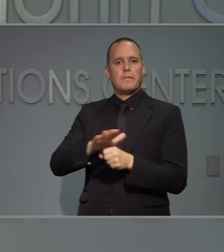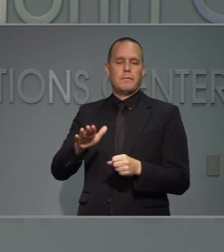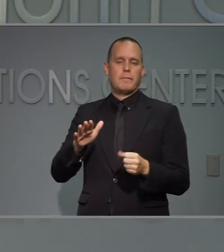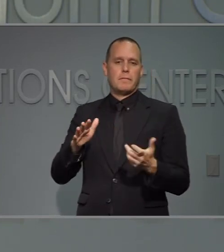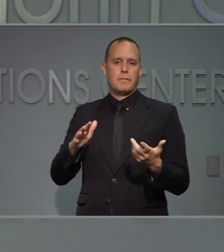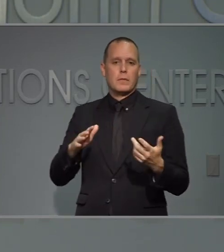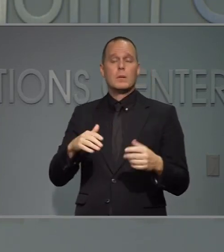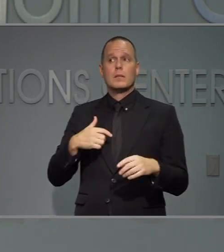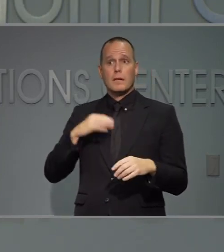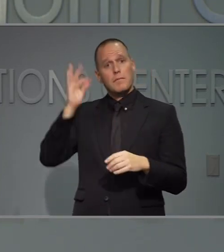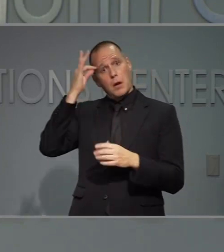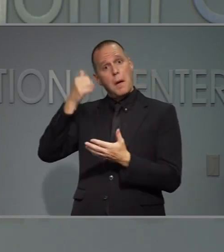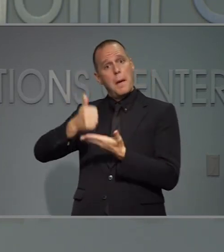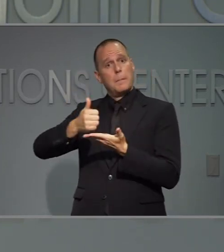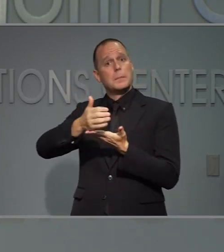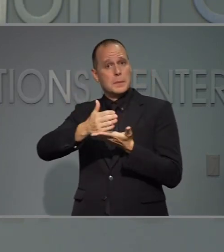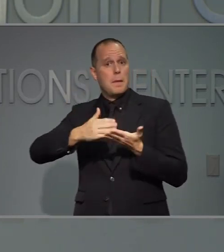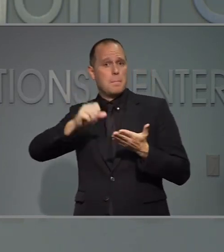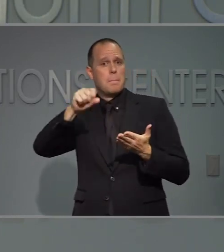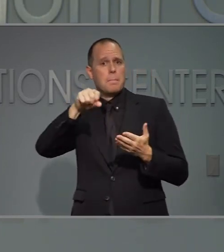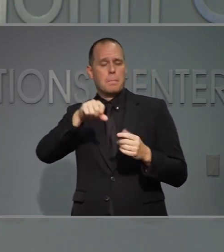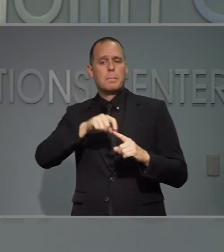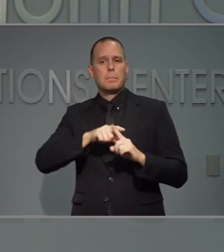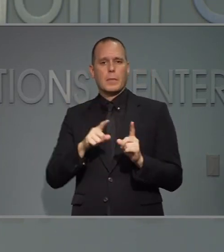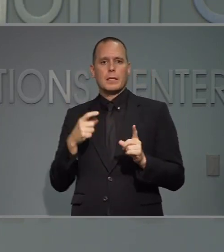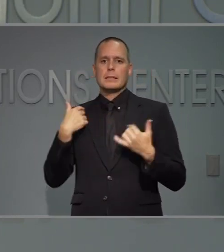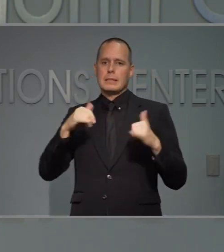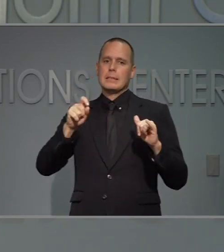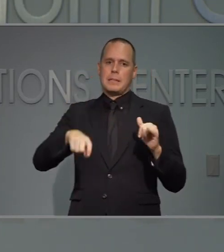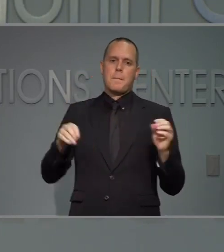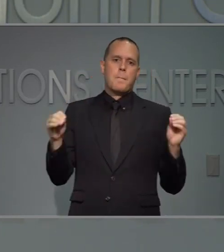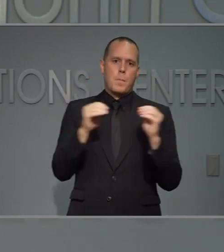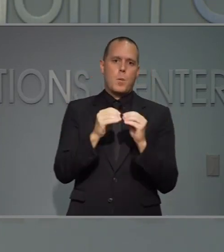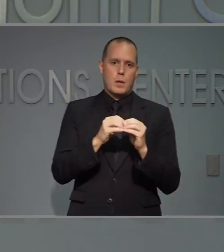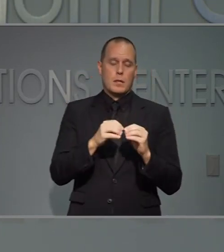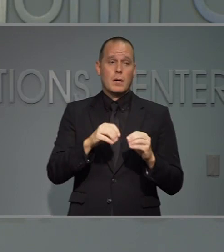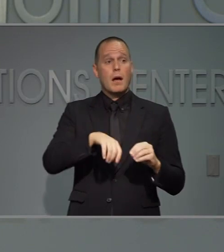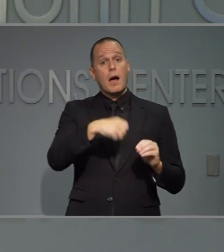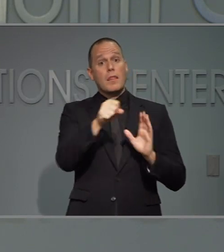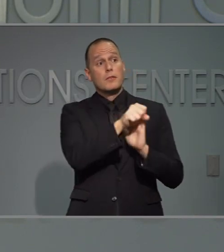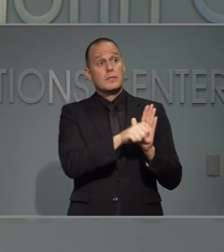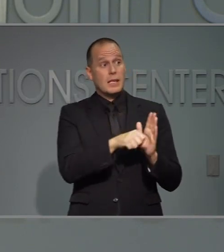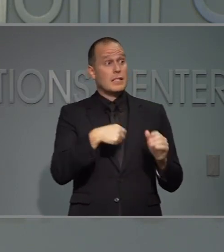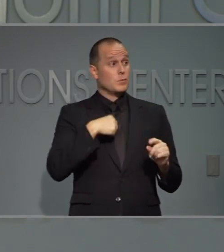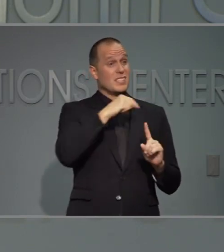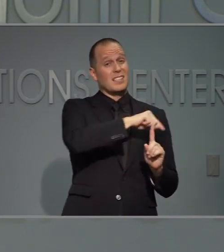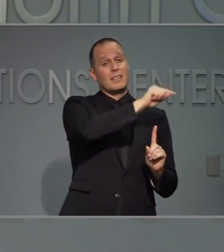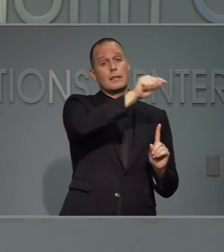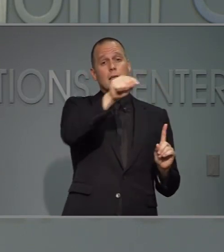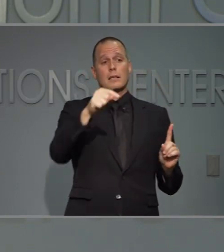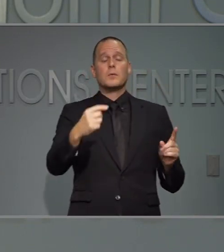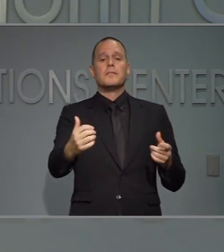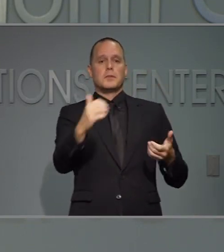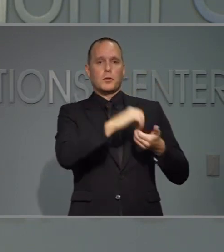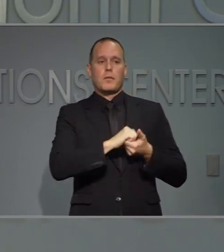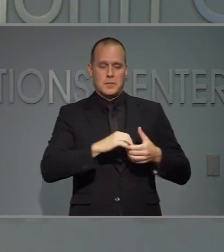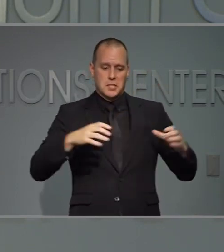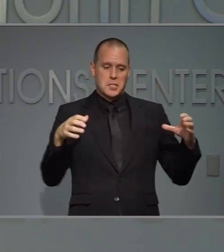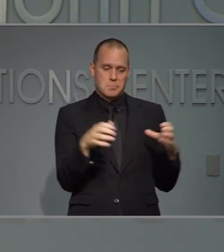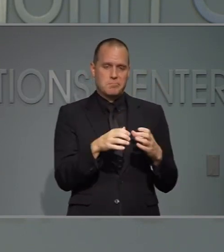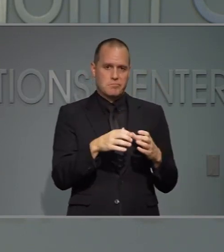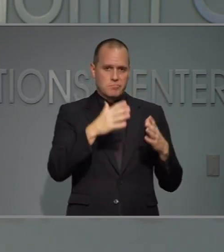si hemos recibido una ayuda pero no estamos aún más yo me unido con otros estados en una